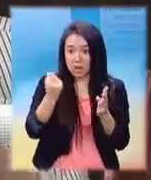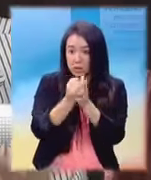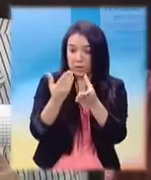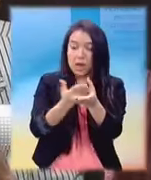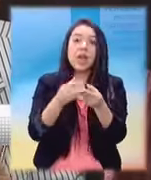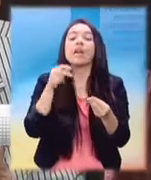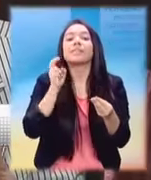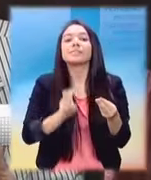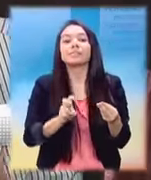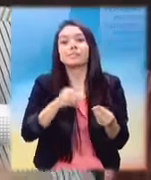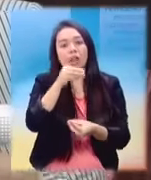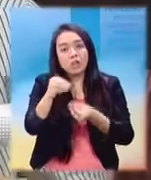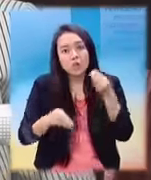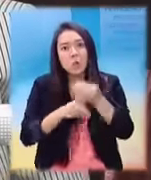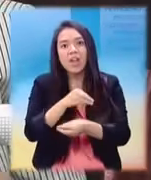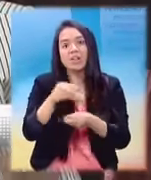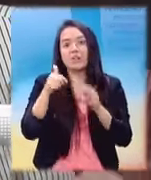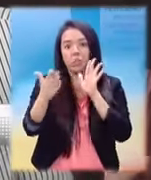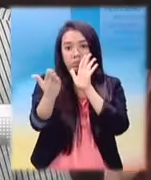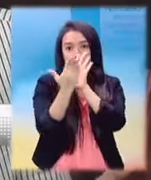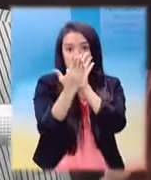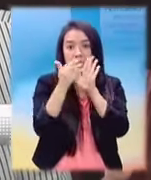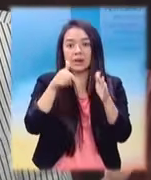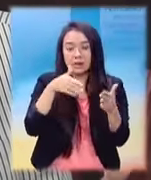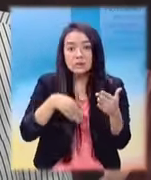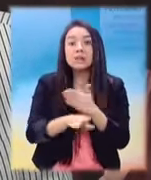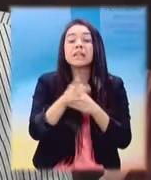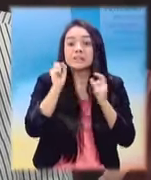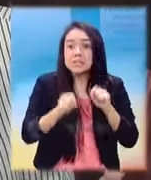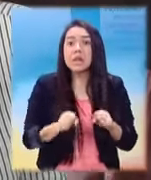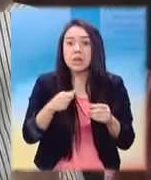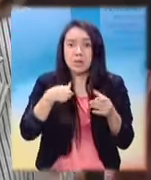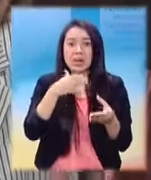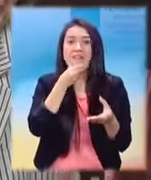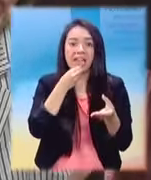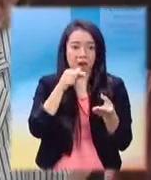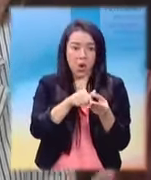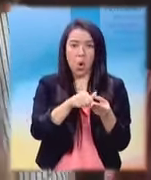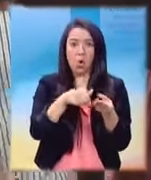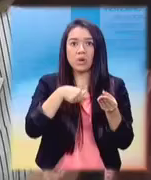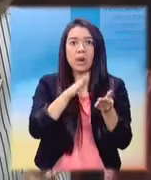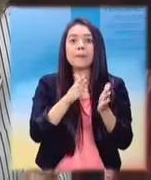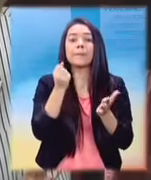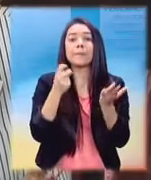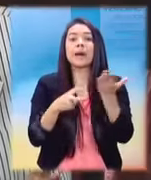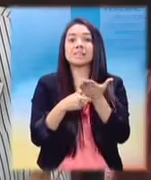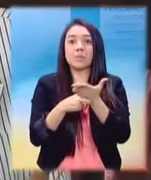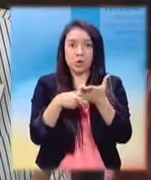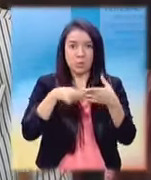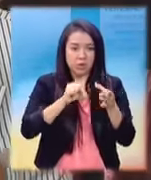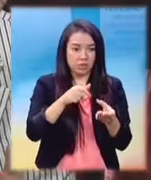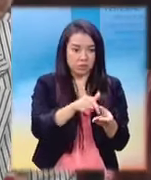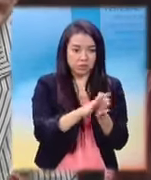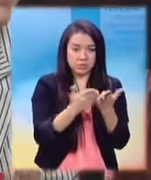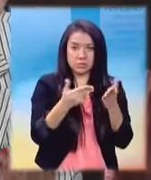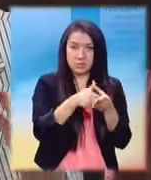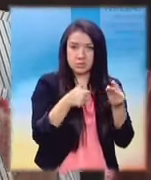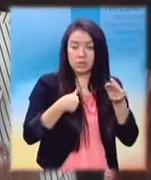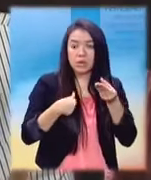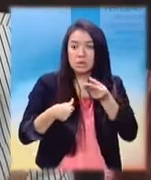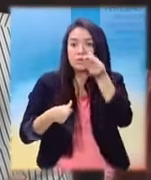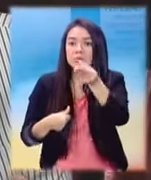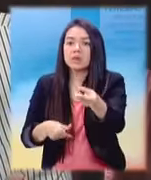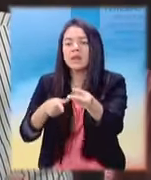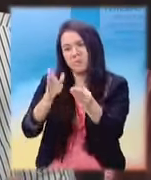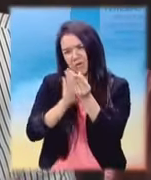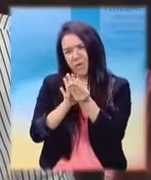sacar un nuevo pasaporte, eso facilitaría muchísimas cosas. Por supuesto, igual se quedan en el aire los menores que